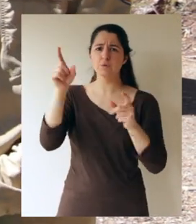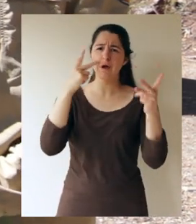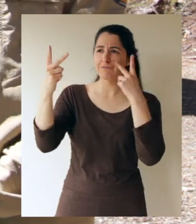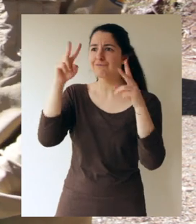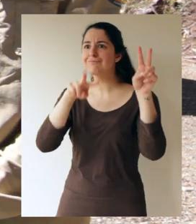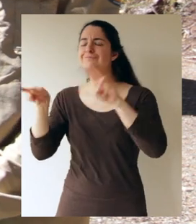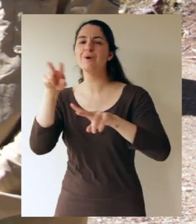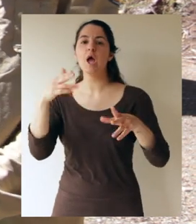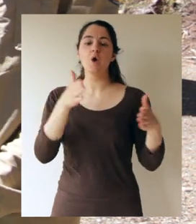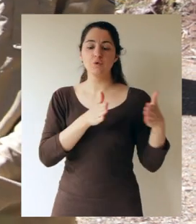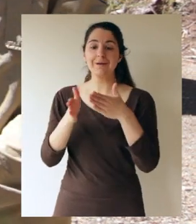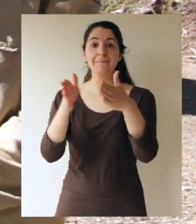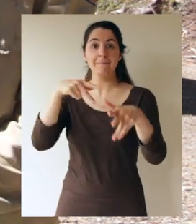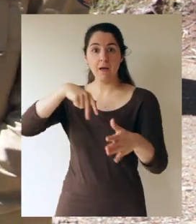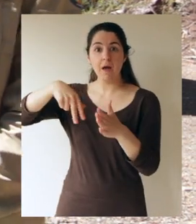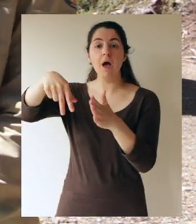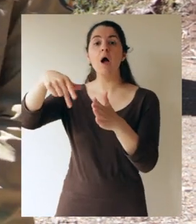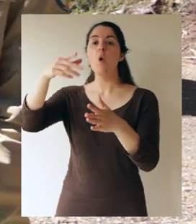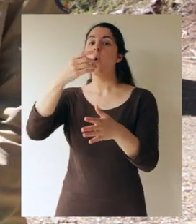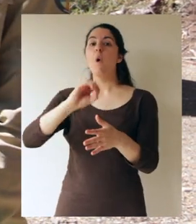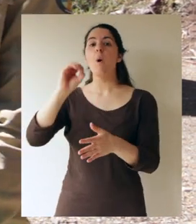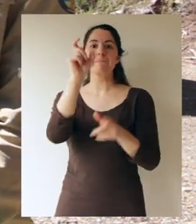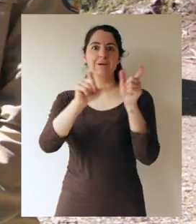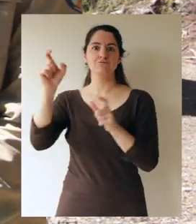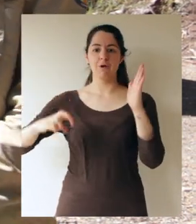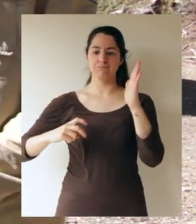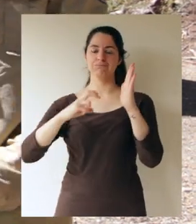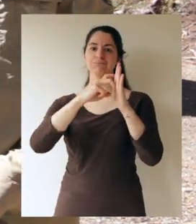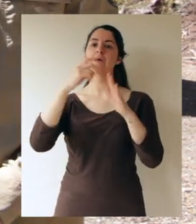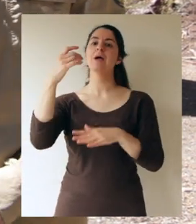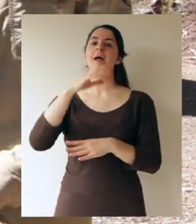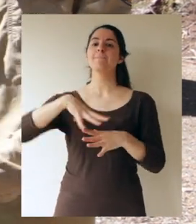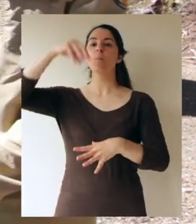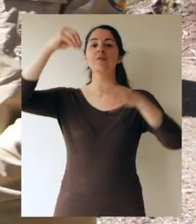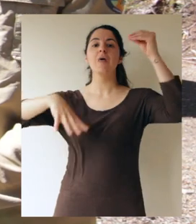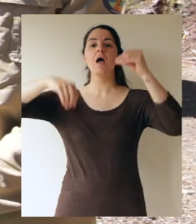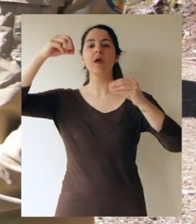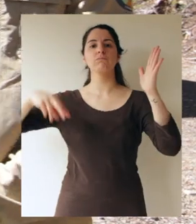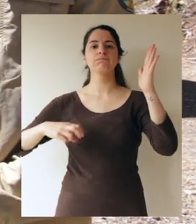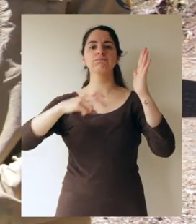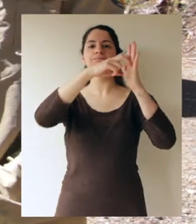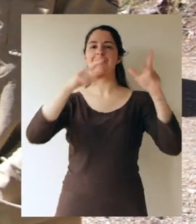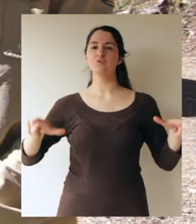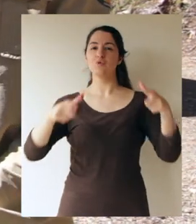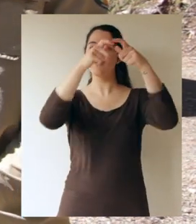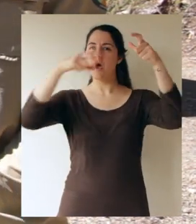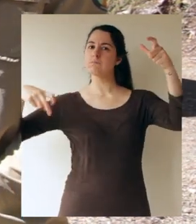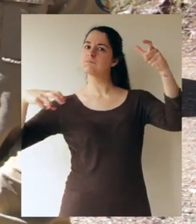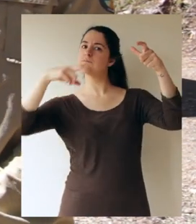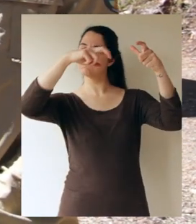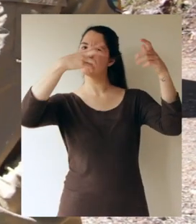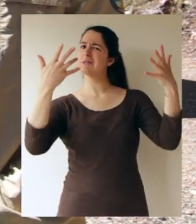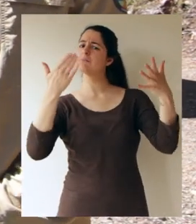encontramos acá en esta reserva, montañitas con intenciones de realizar cumbre en el volcán Choshuenco y en el Mocho. ¿Y con el